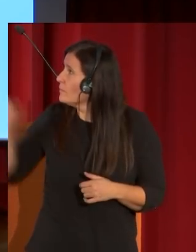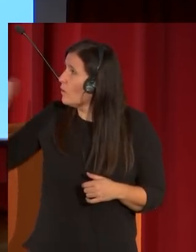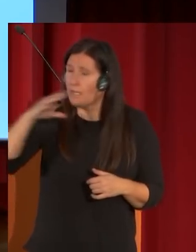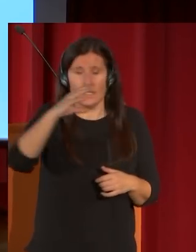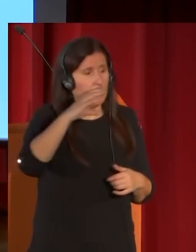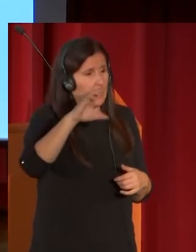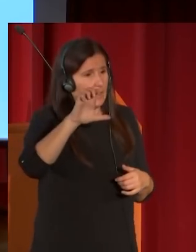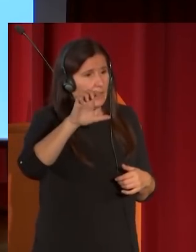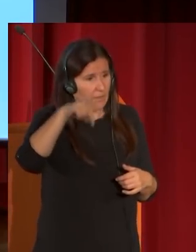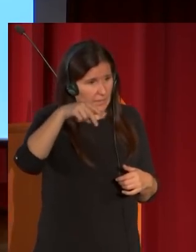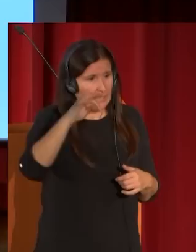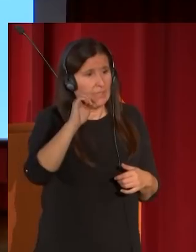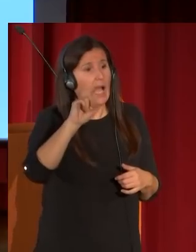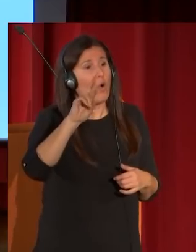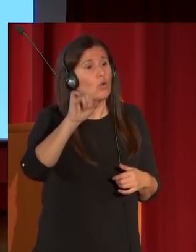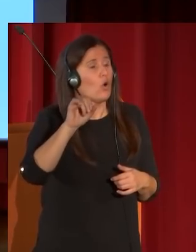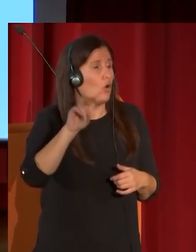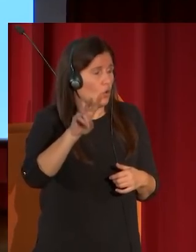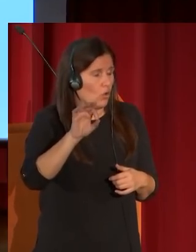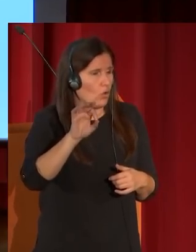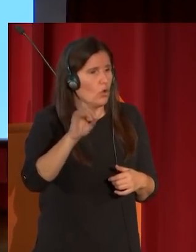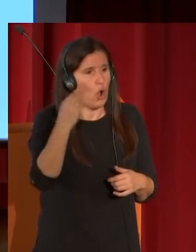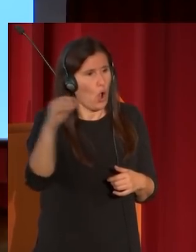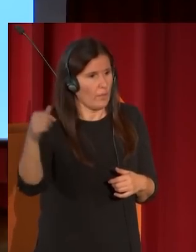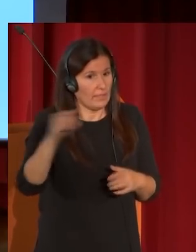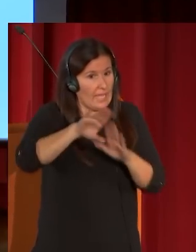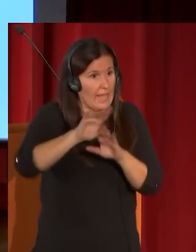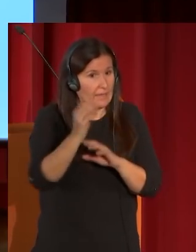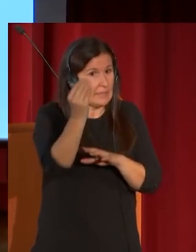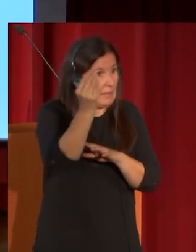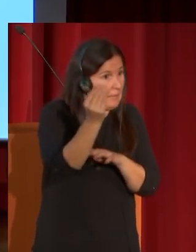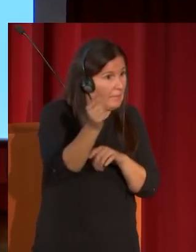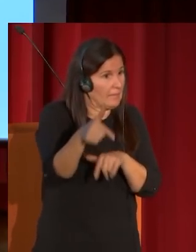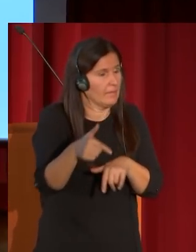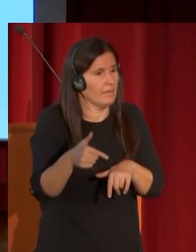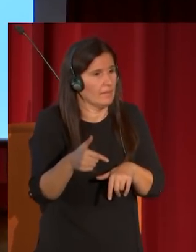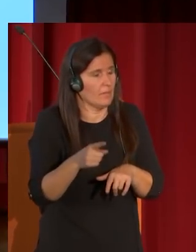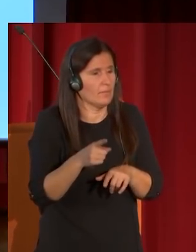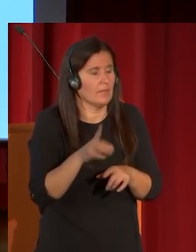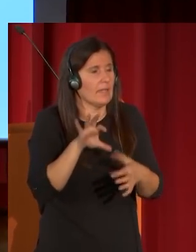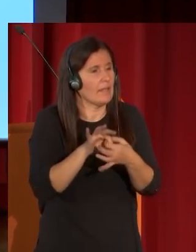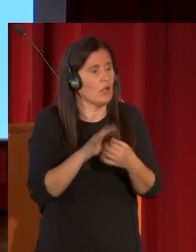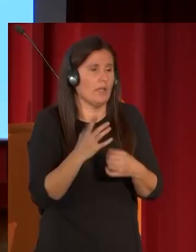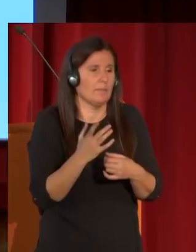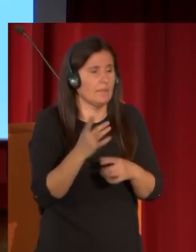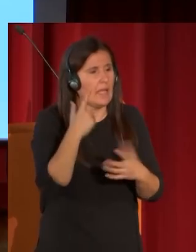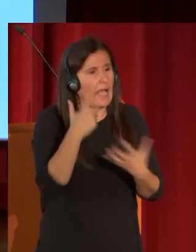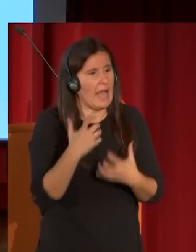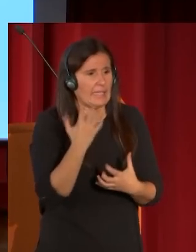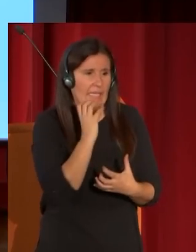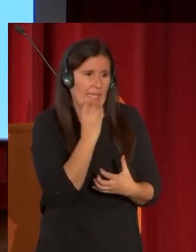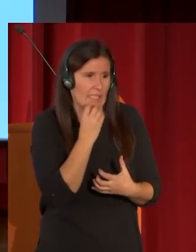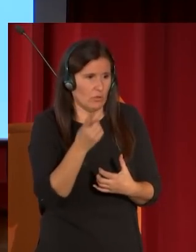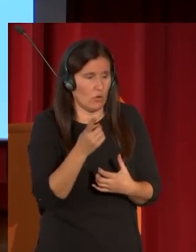centauro ebrio que aparece a la derecha sendas obras del arte helenístico de una extraordinaria calidad con la luz